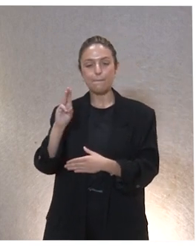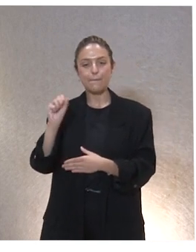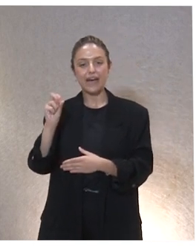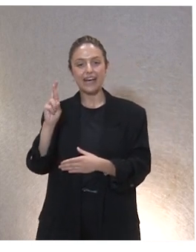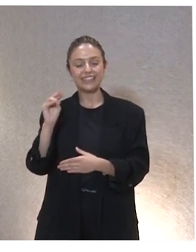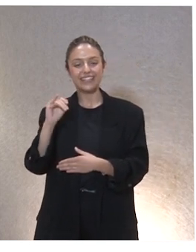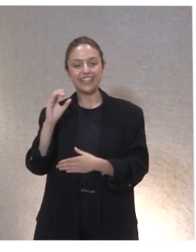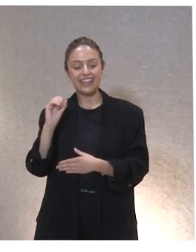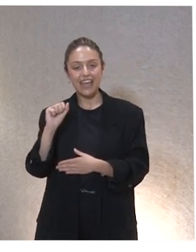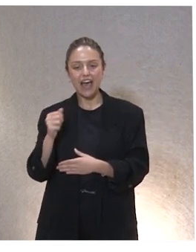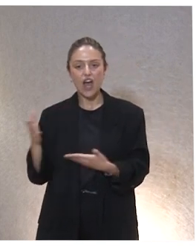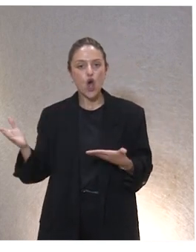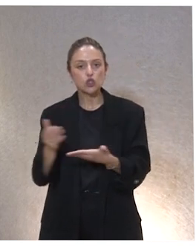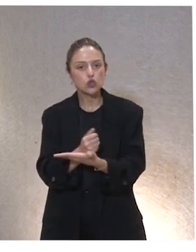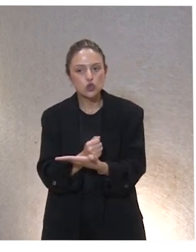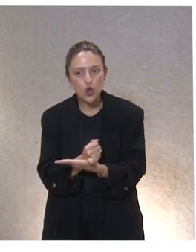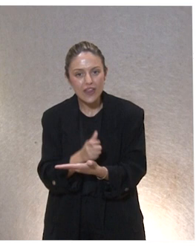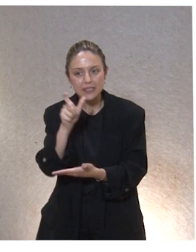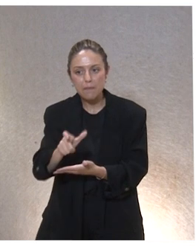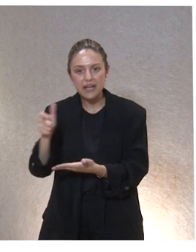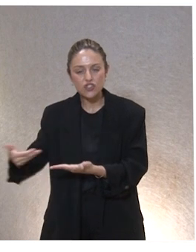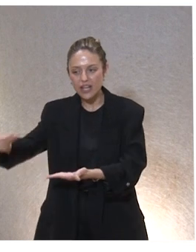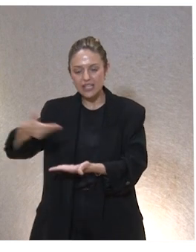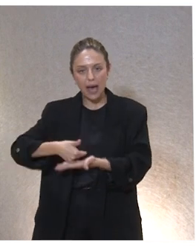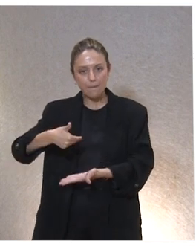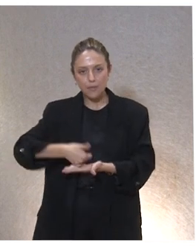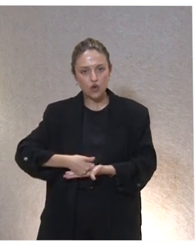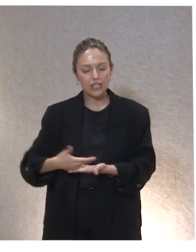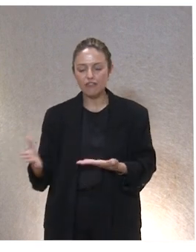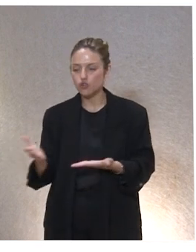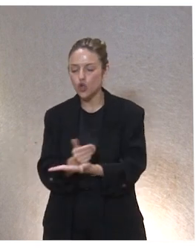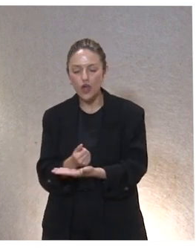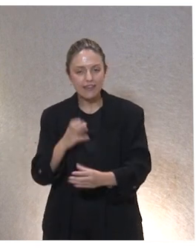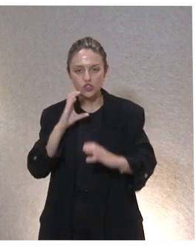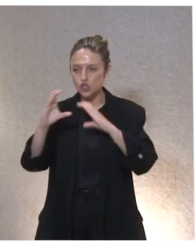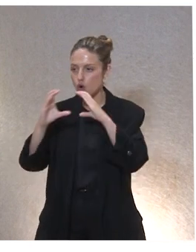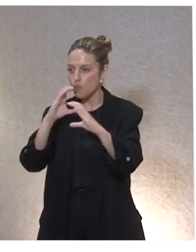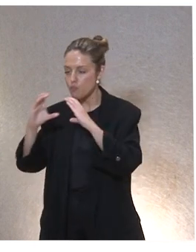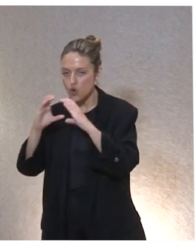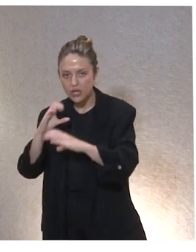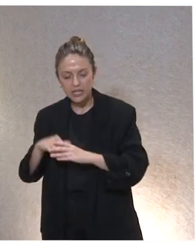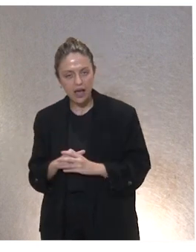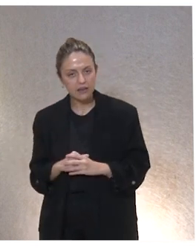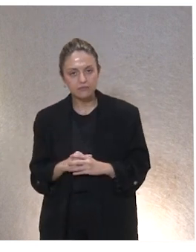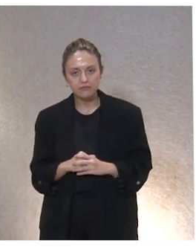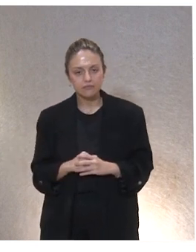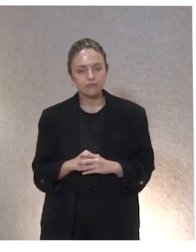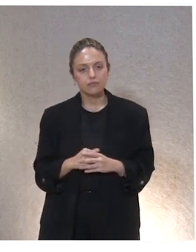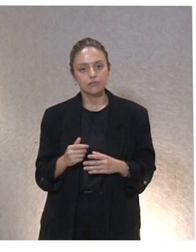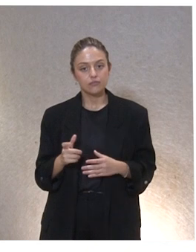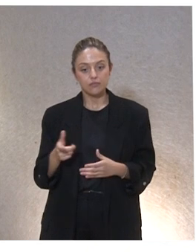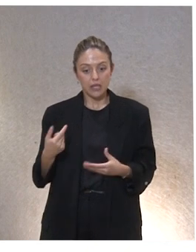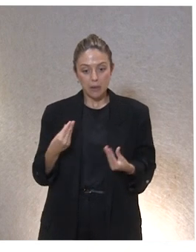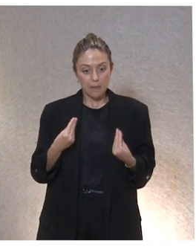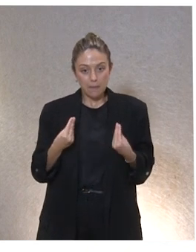todas las personas aportan todas las personas comunican todas las personas nos pueden hacer que sea el